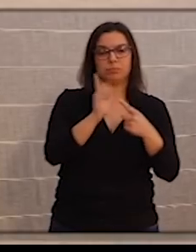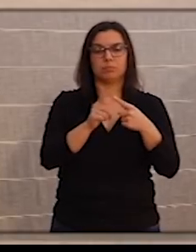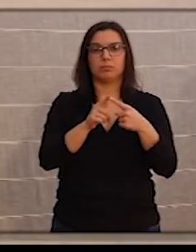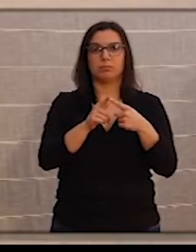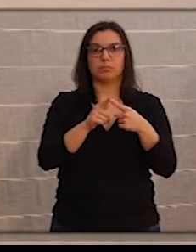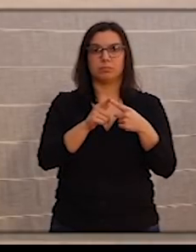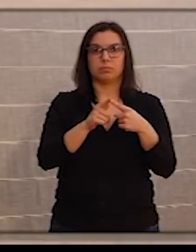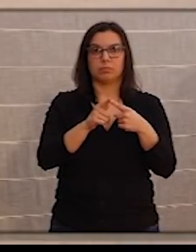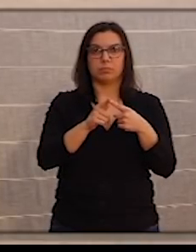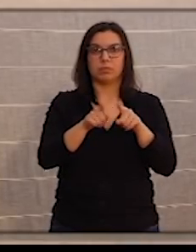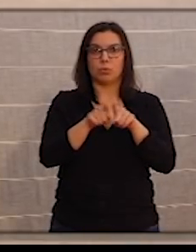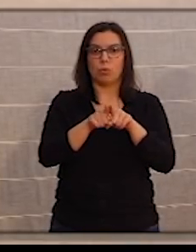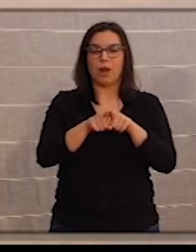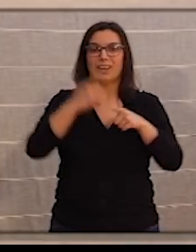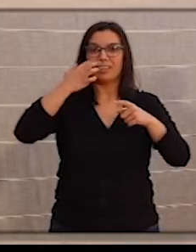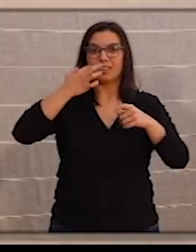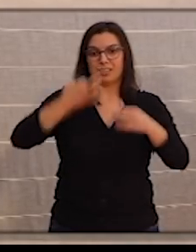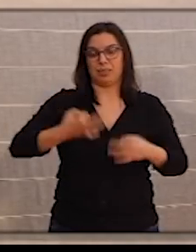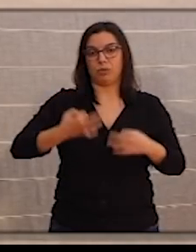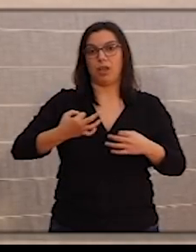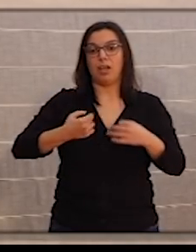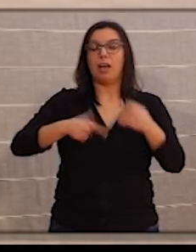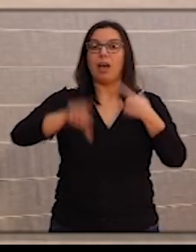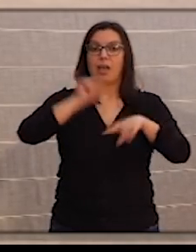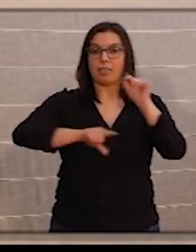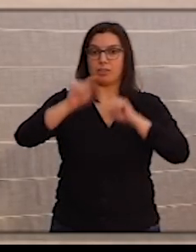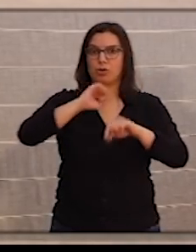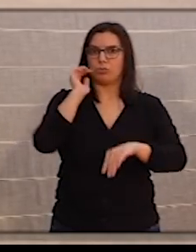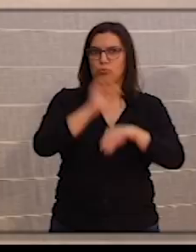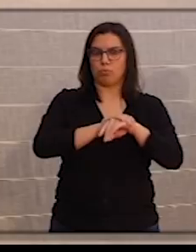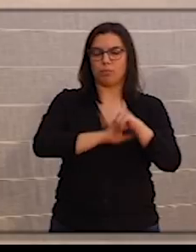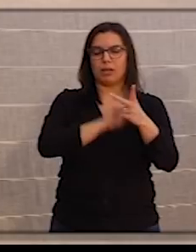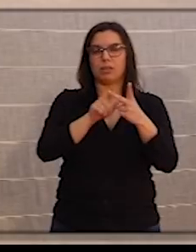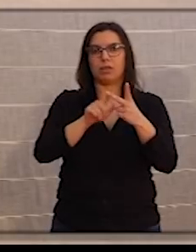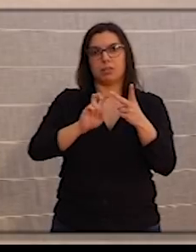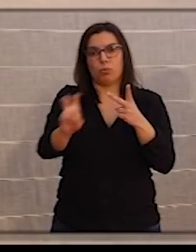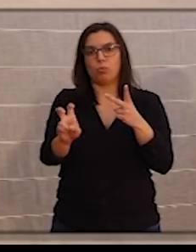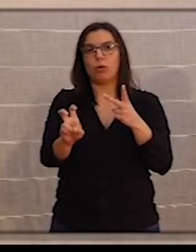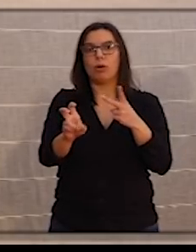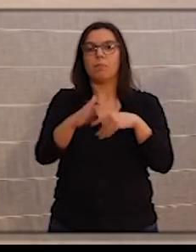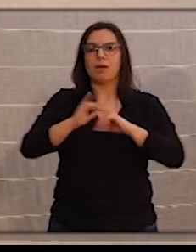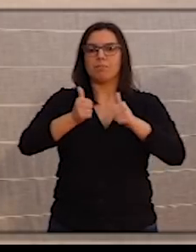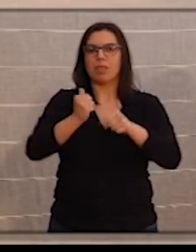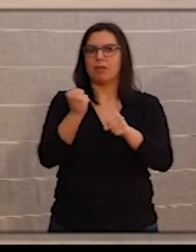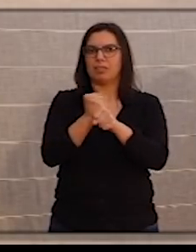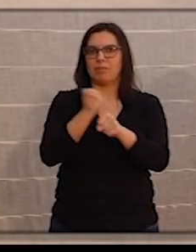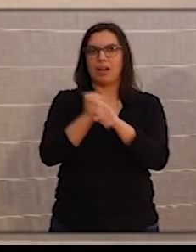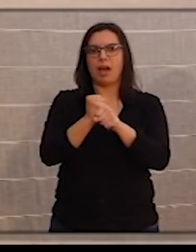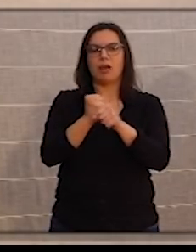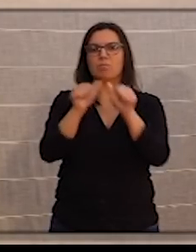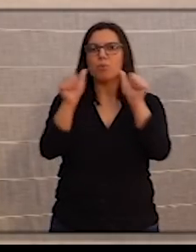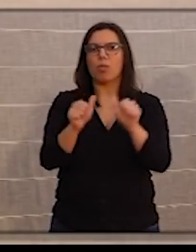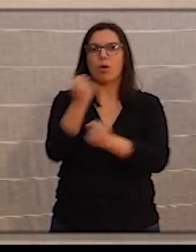aseguramiento de todas las decisiones que tenemos que adoptar y, por otro lado, para que empiecen a trabajar en un modelo